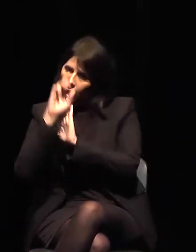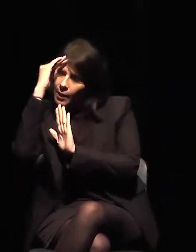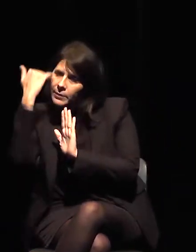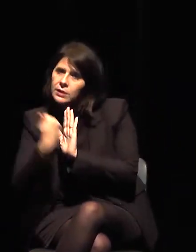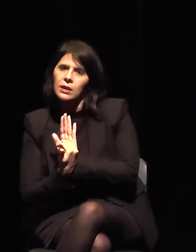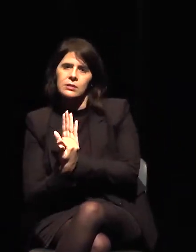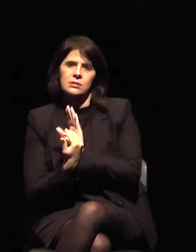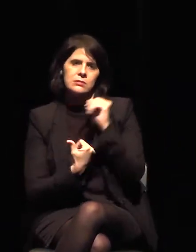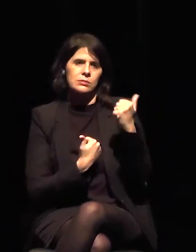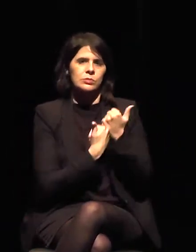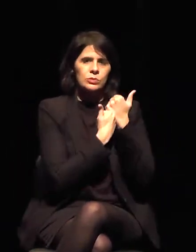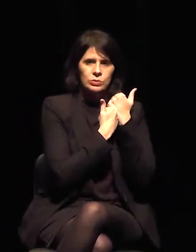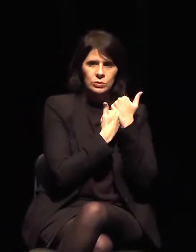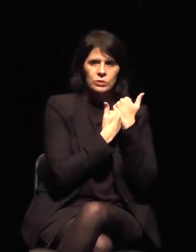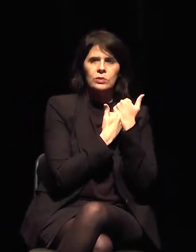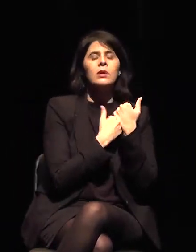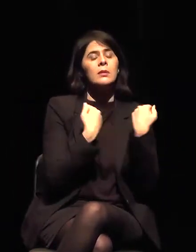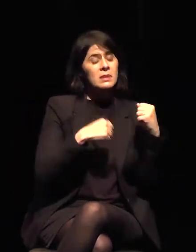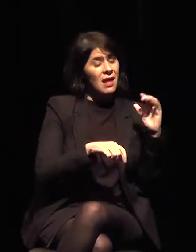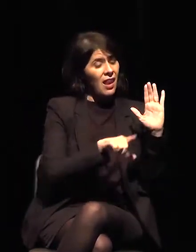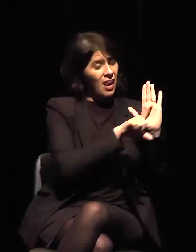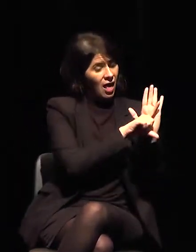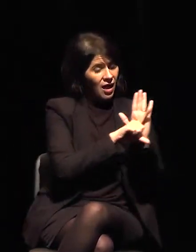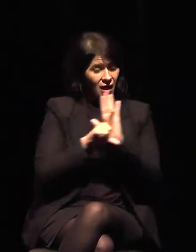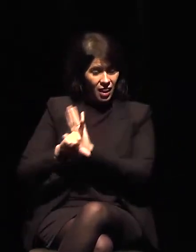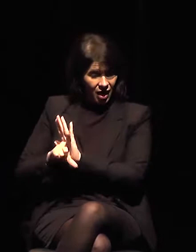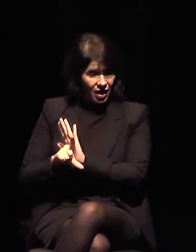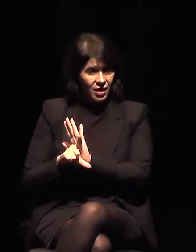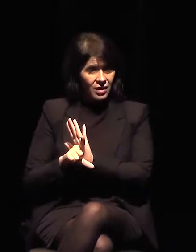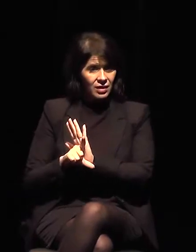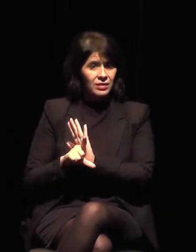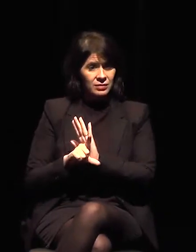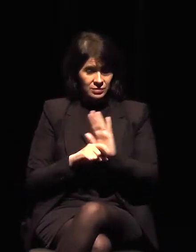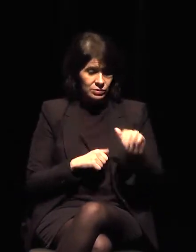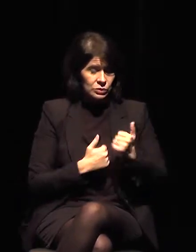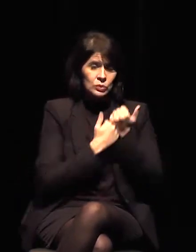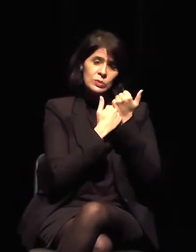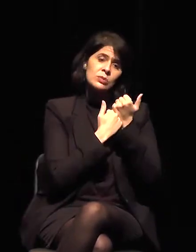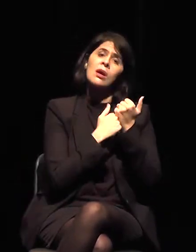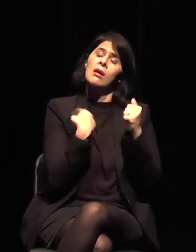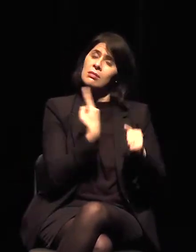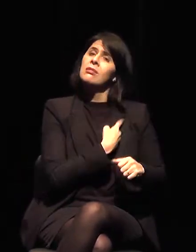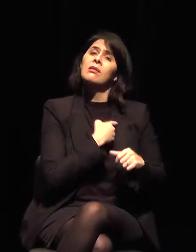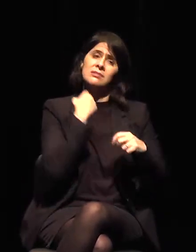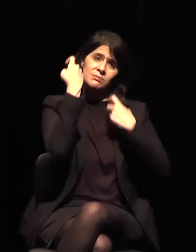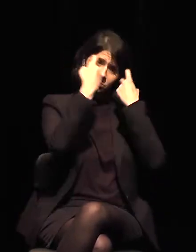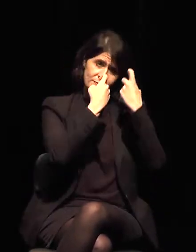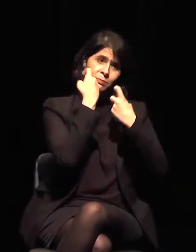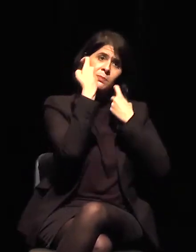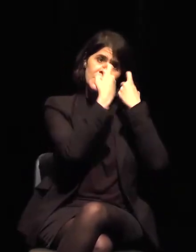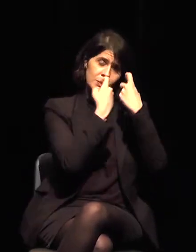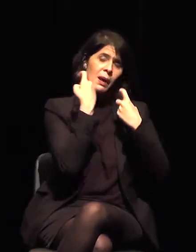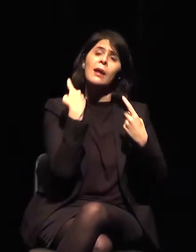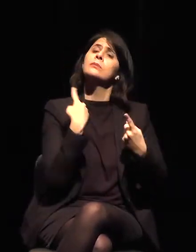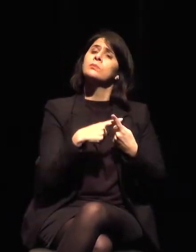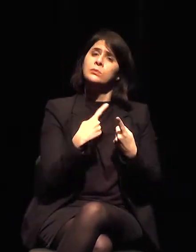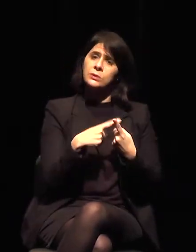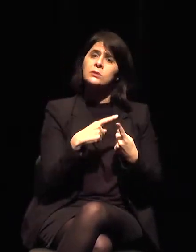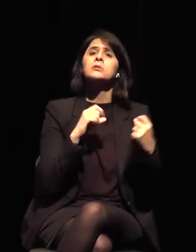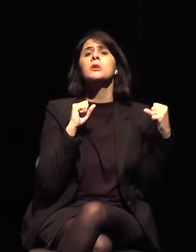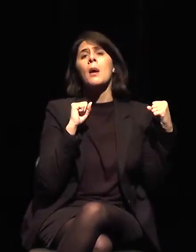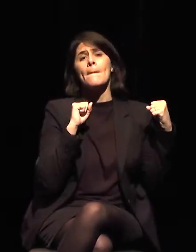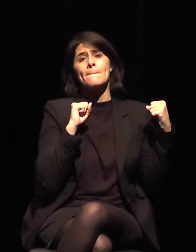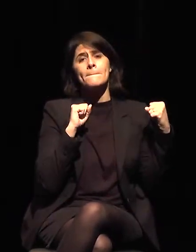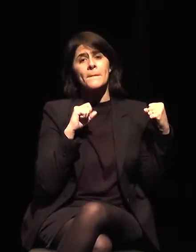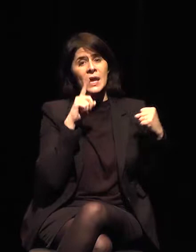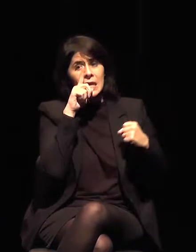que nos preocupan, porque sí pueden poner en riesgo lo que estamos hablando. Es fundamental